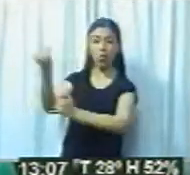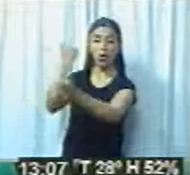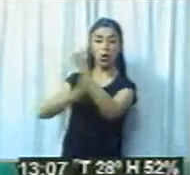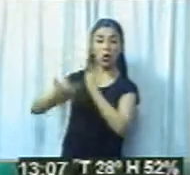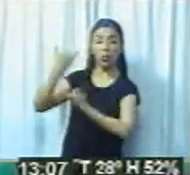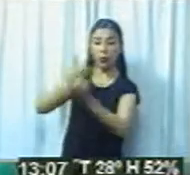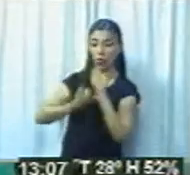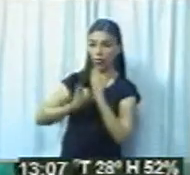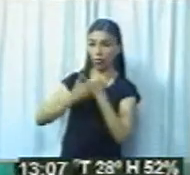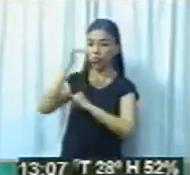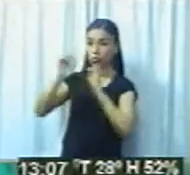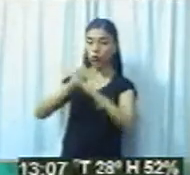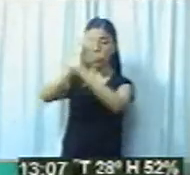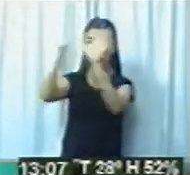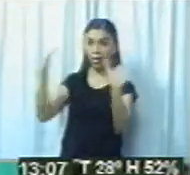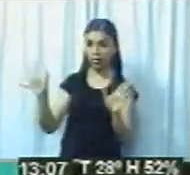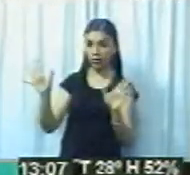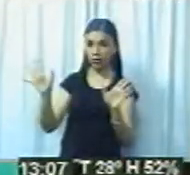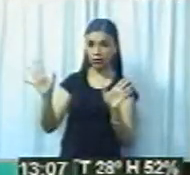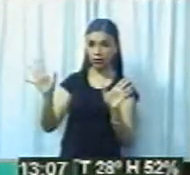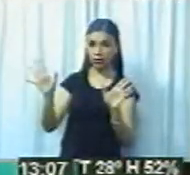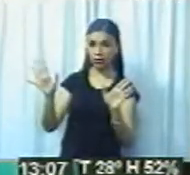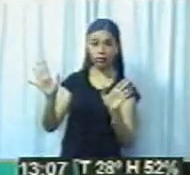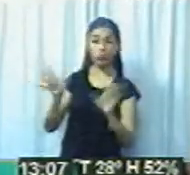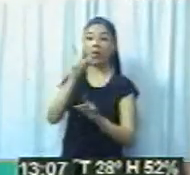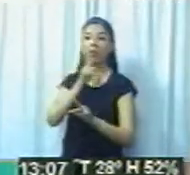nombre del director y a la institución.